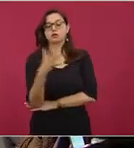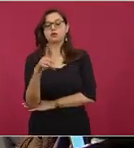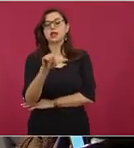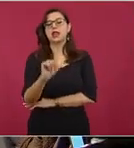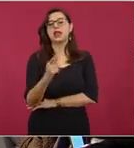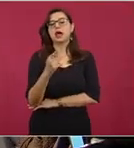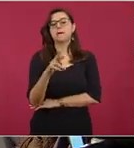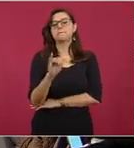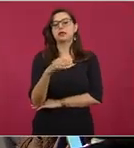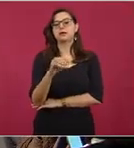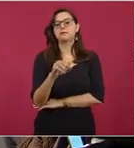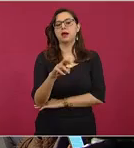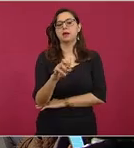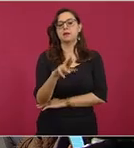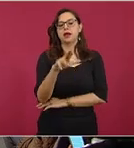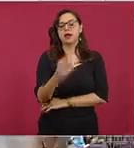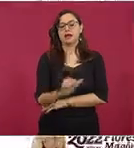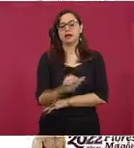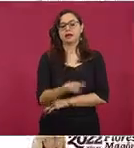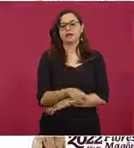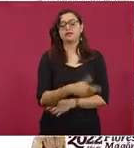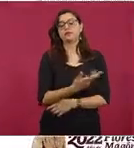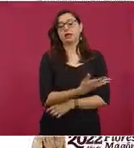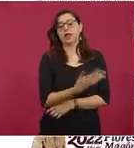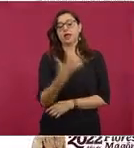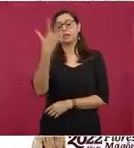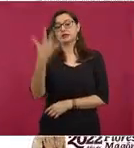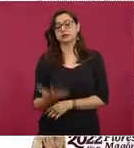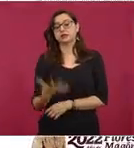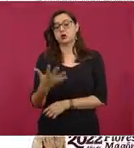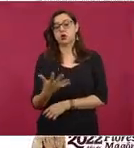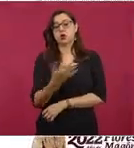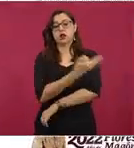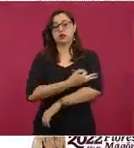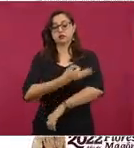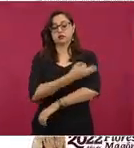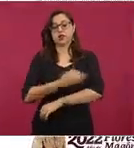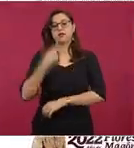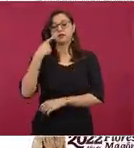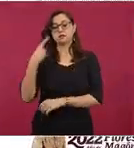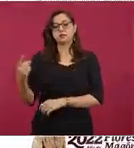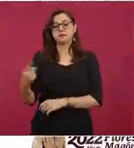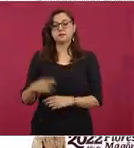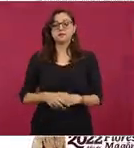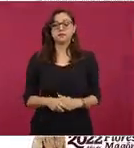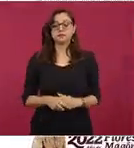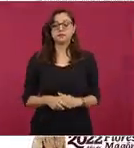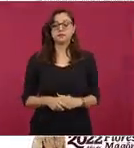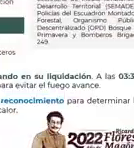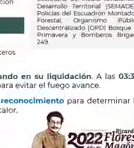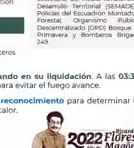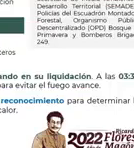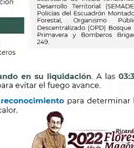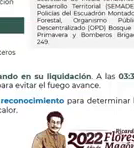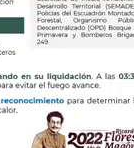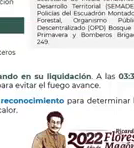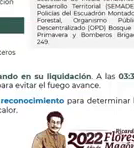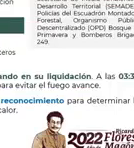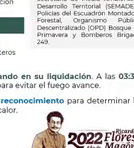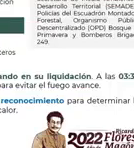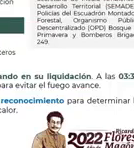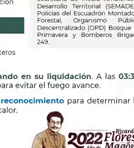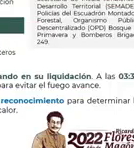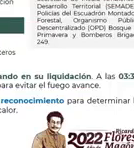A las 17.30 se da el conocimiento de que hay una alerta muy importante